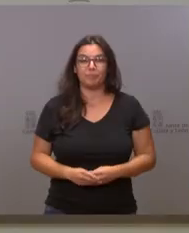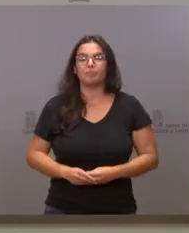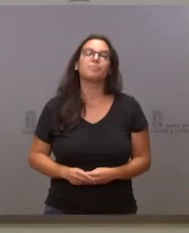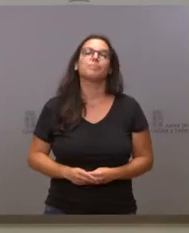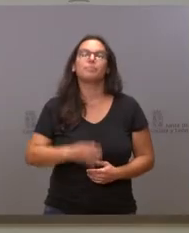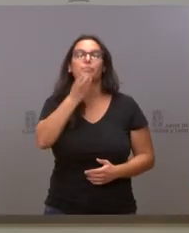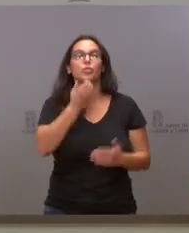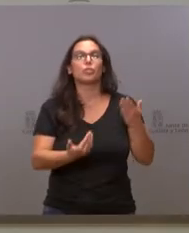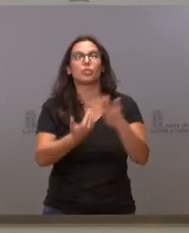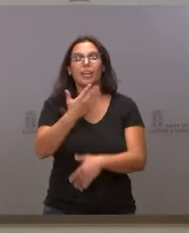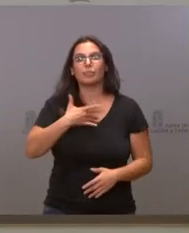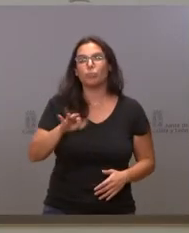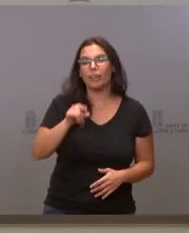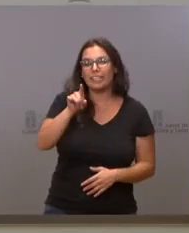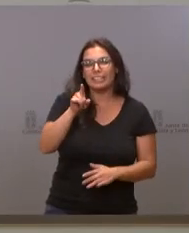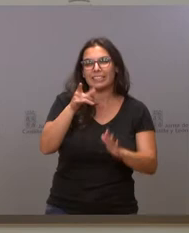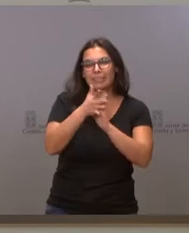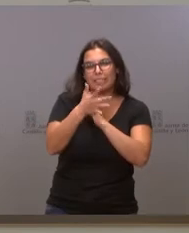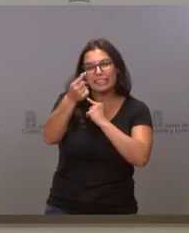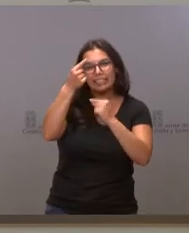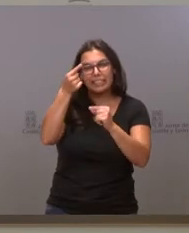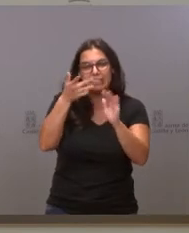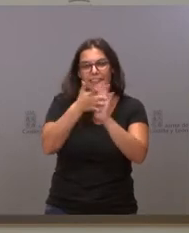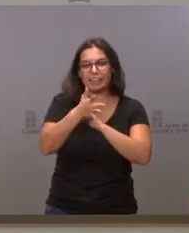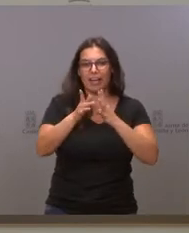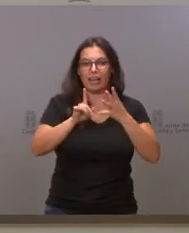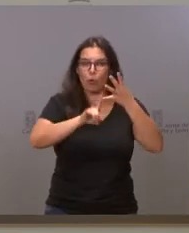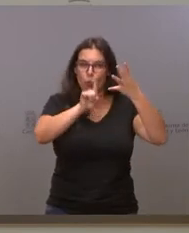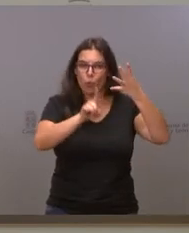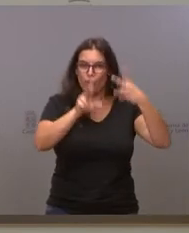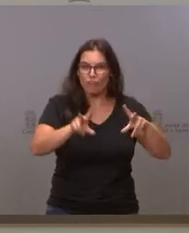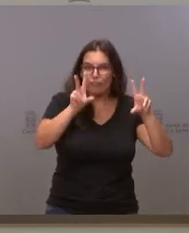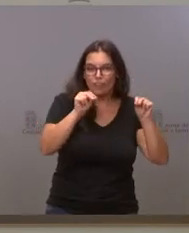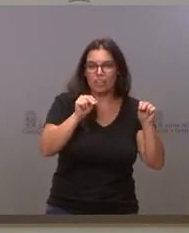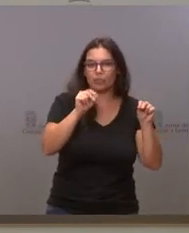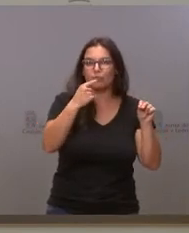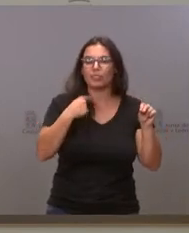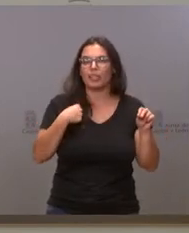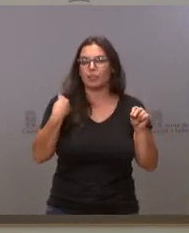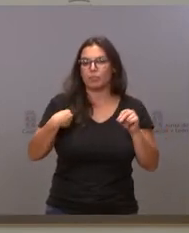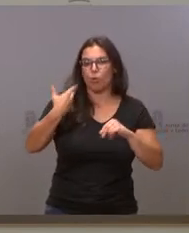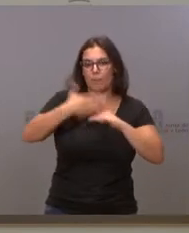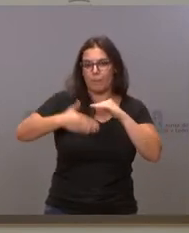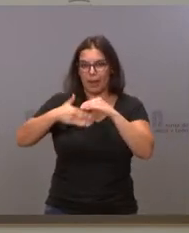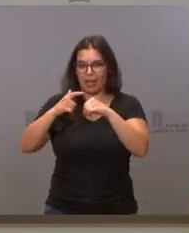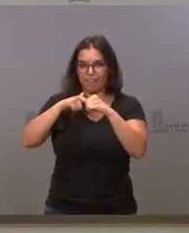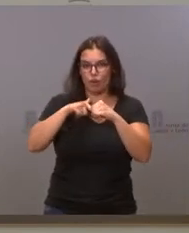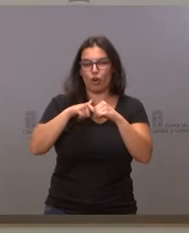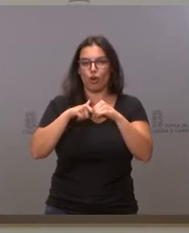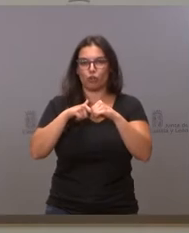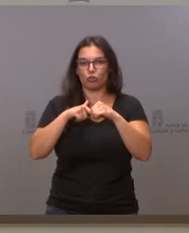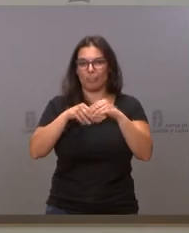días. ¿Podría concretar, por favor, qué supone el abandono de nivel 1, concretamente? Bueno, ha hablado de relajación de aforos, pero si pudiera